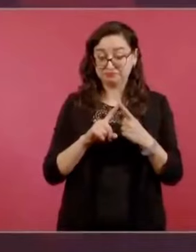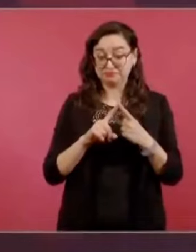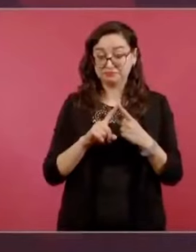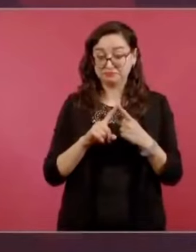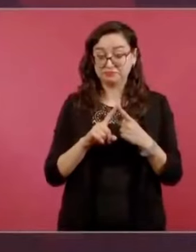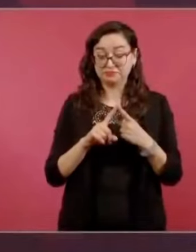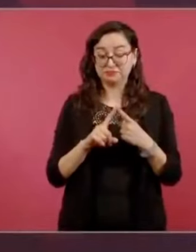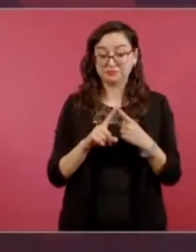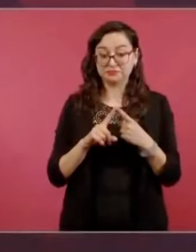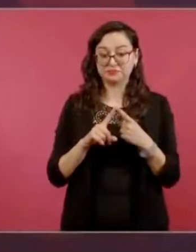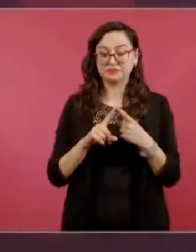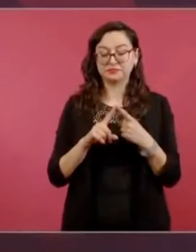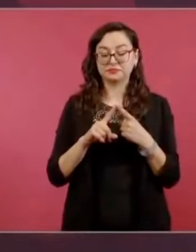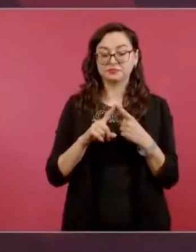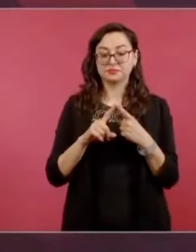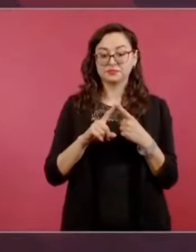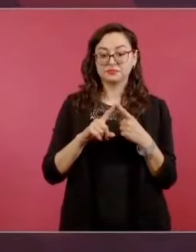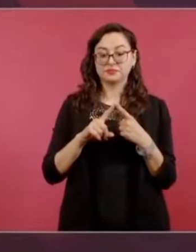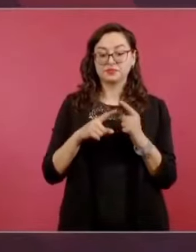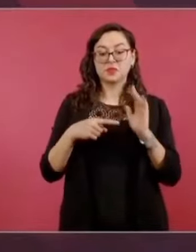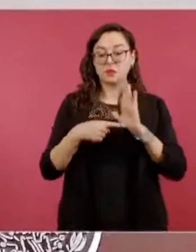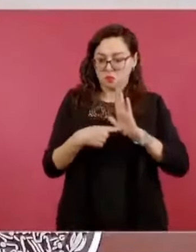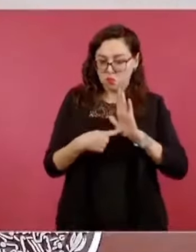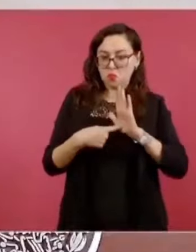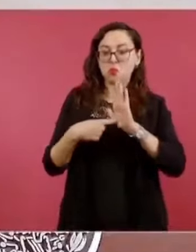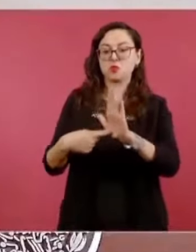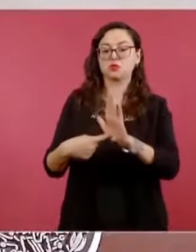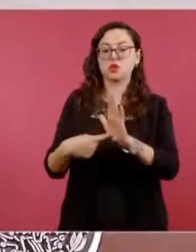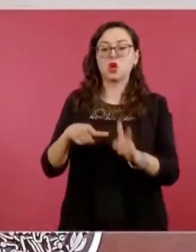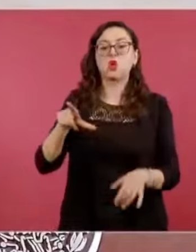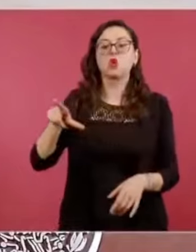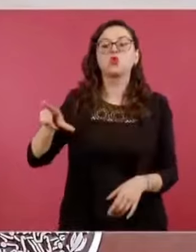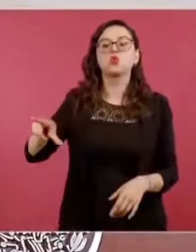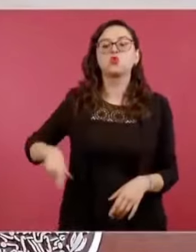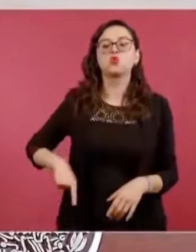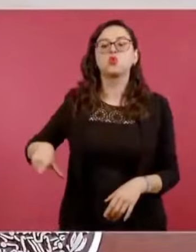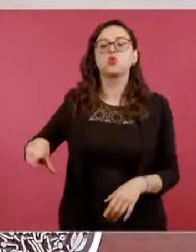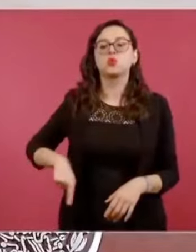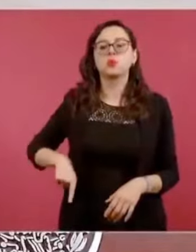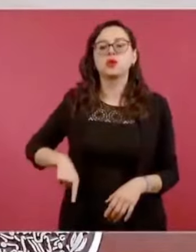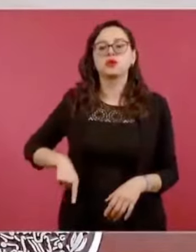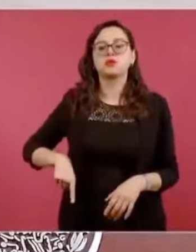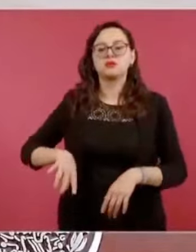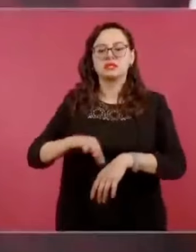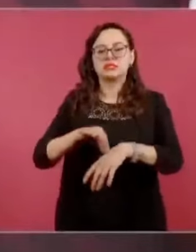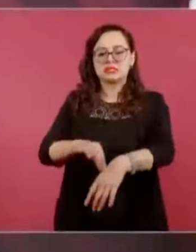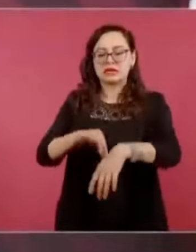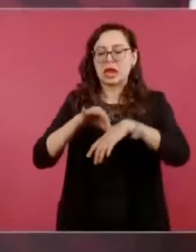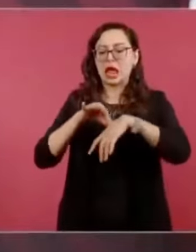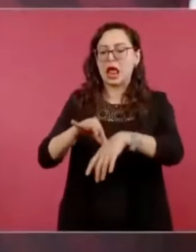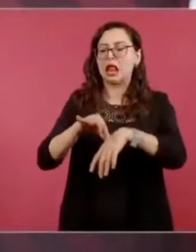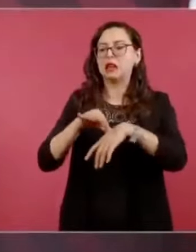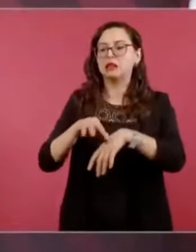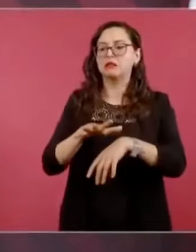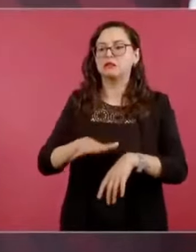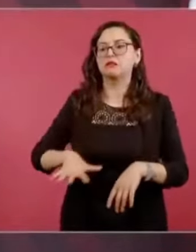ninguna duda de que era un gobierno del pueblo